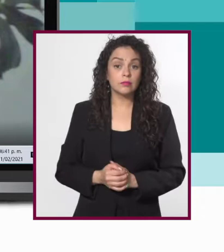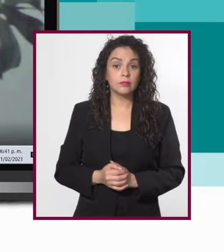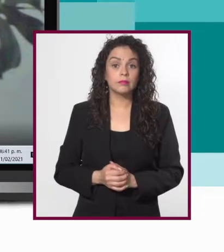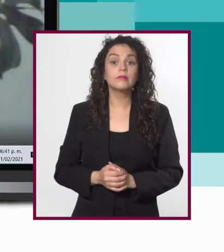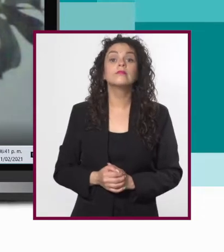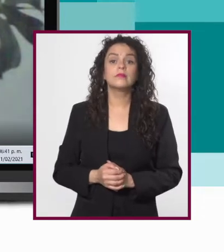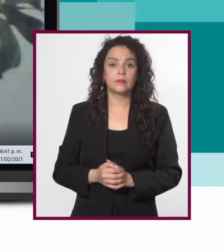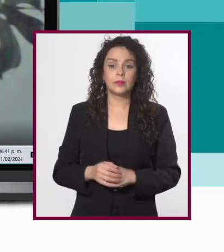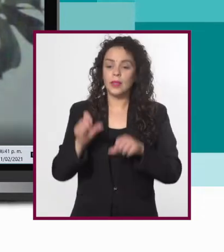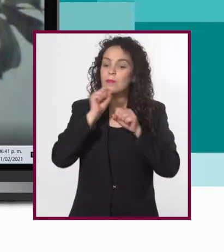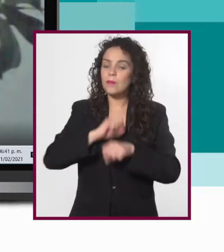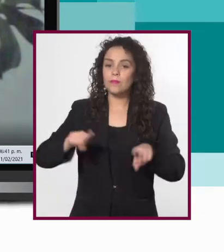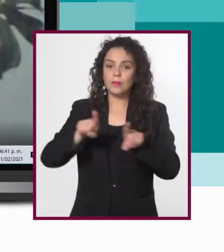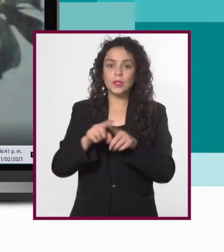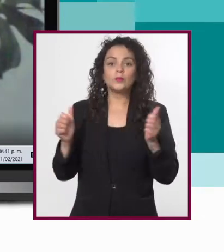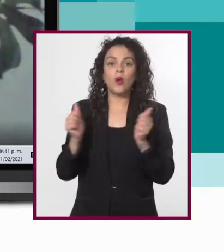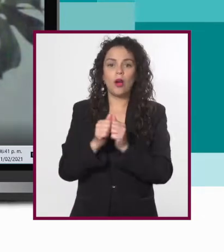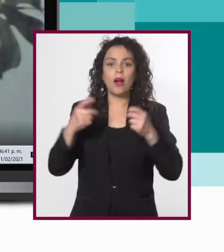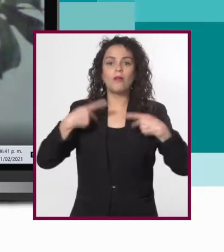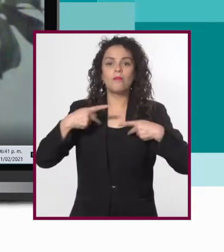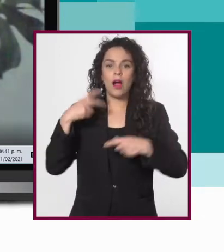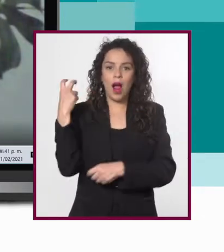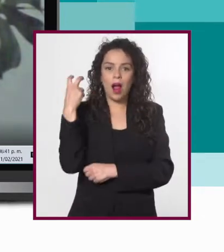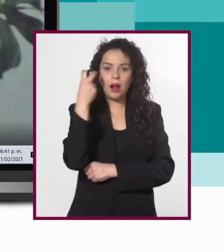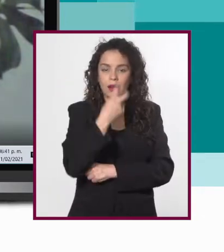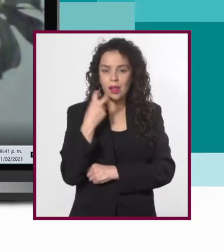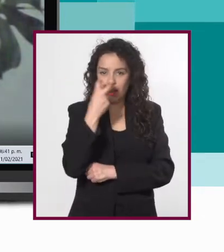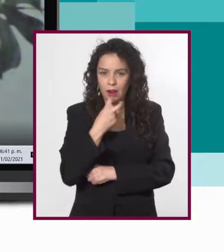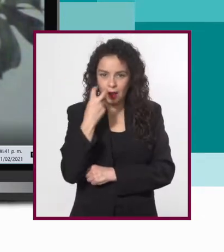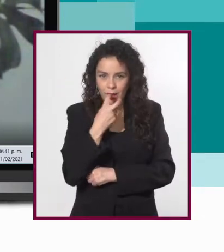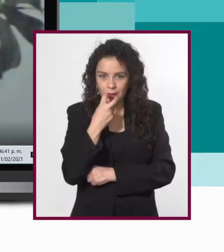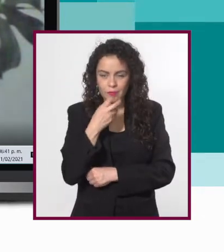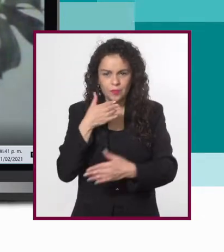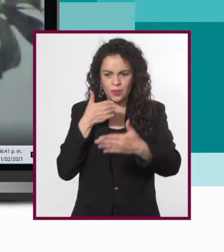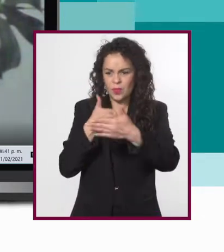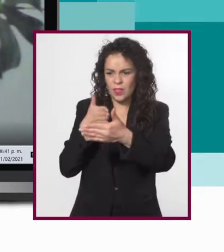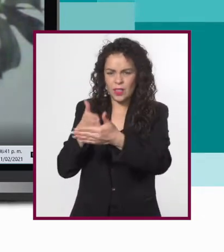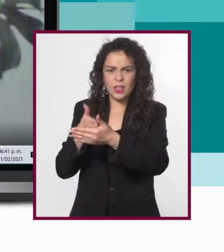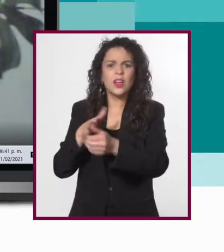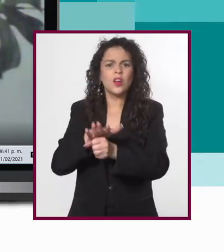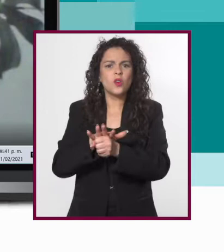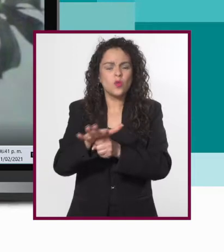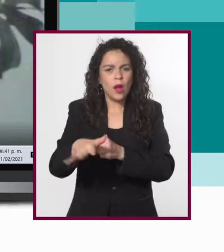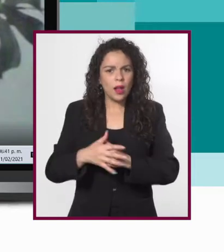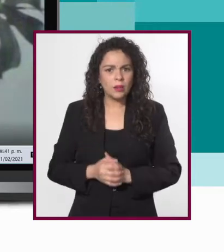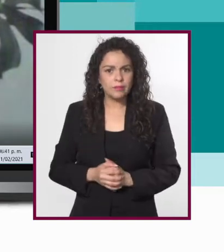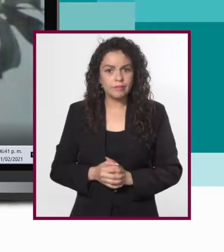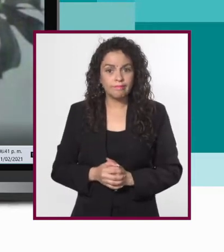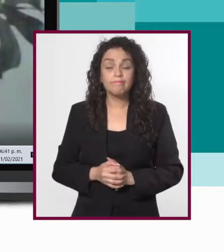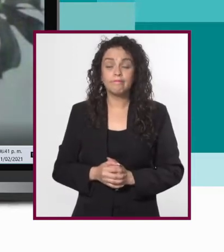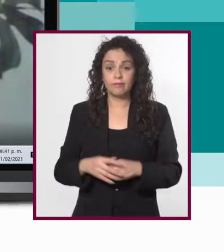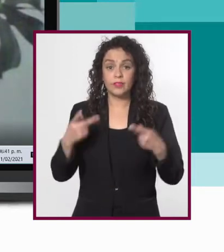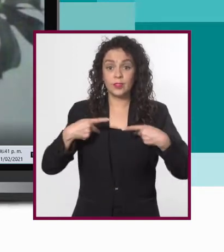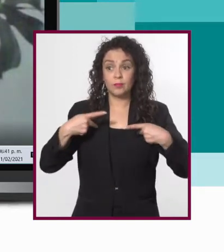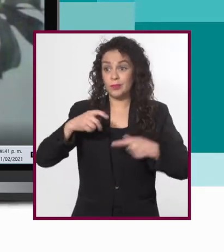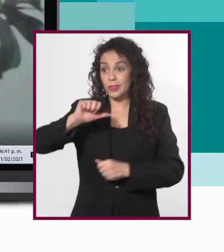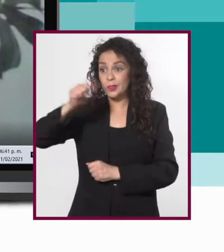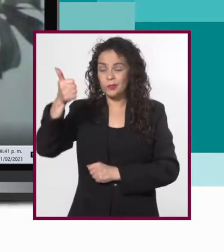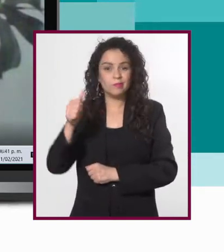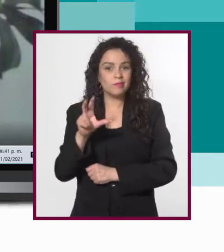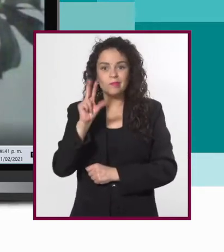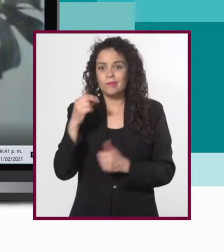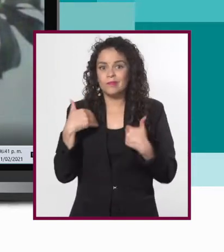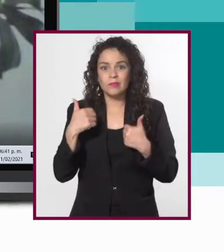también, con las personas oralizadas, una barrera es que de pronto los demás no puedan